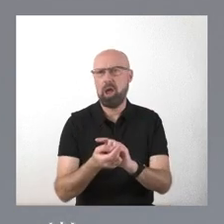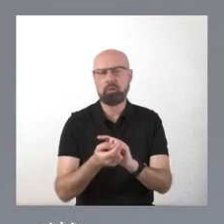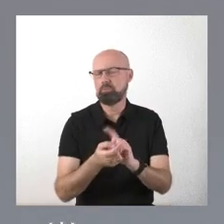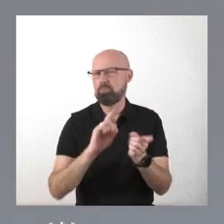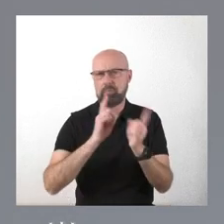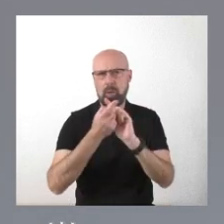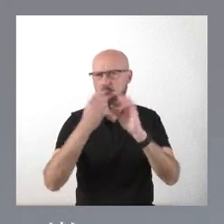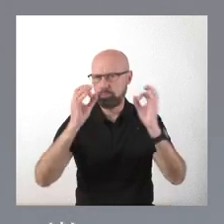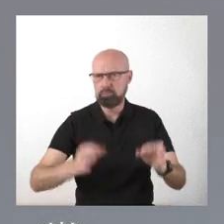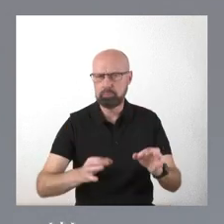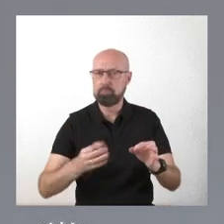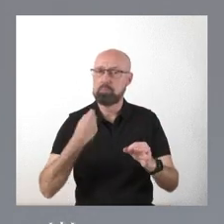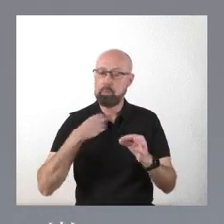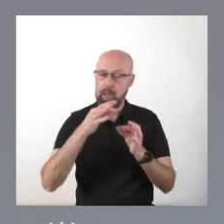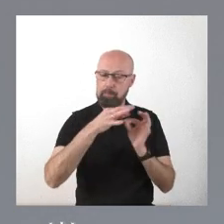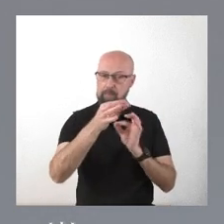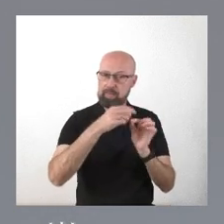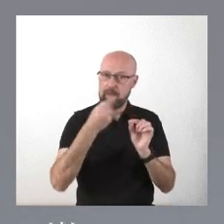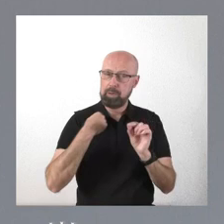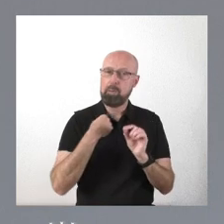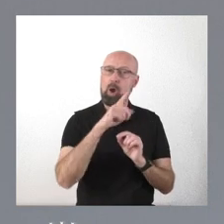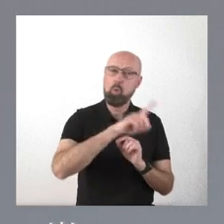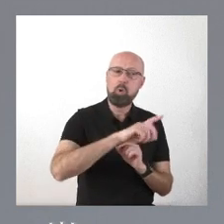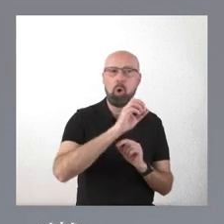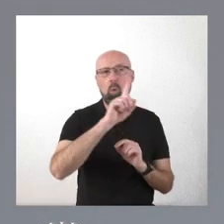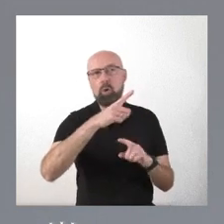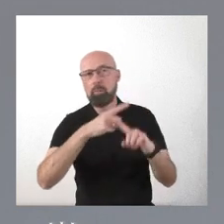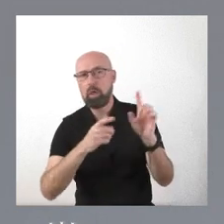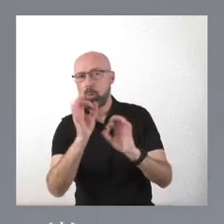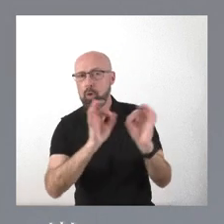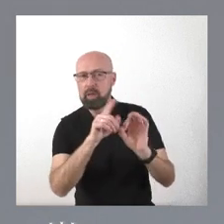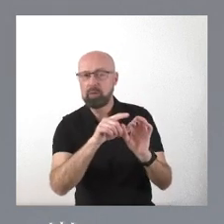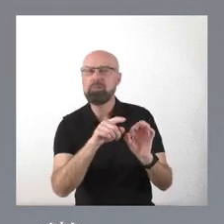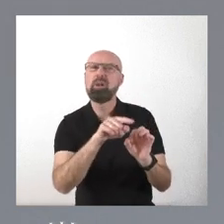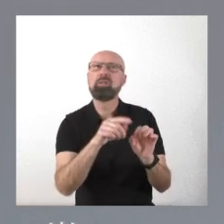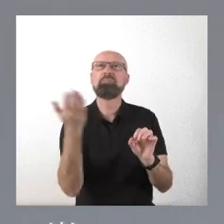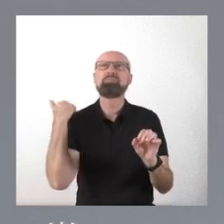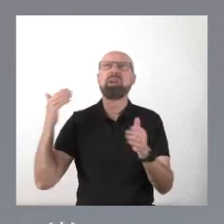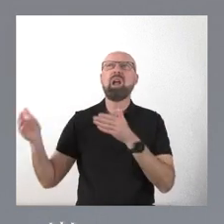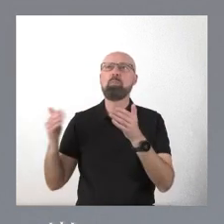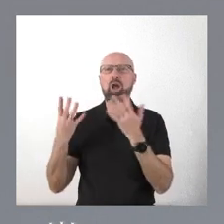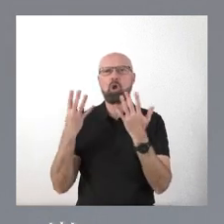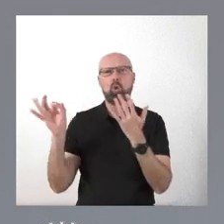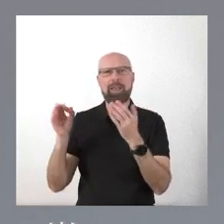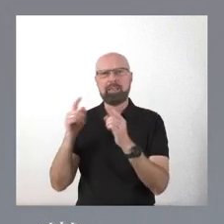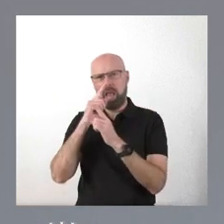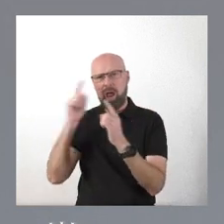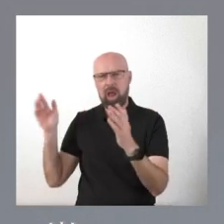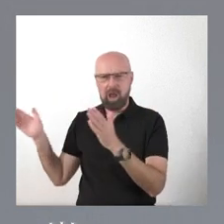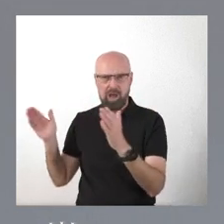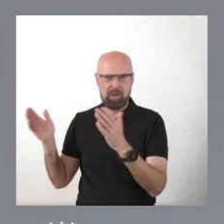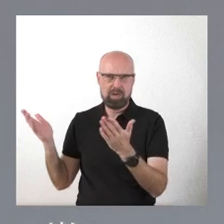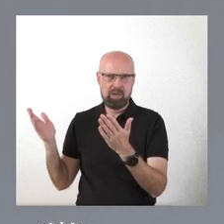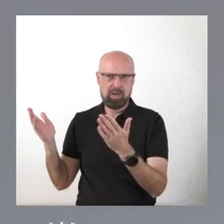Esta medida, la del 1,5% viene de la década de los noventas y la